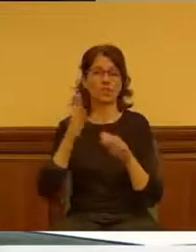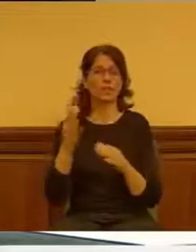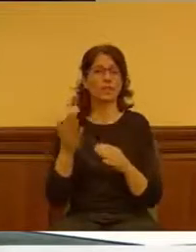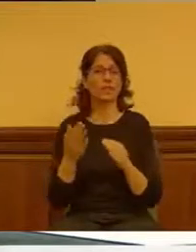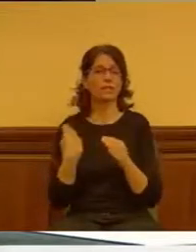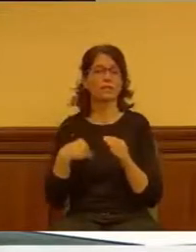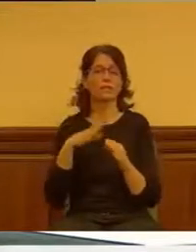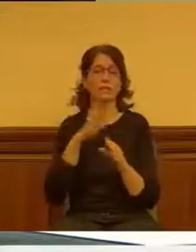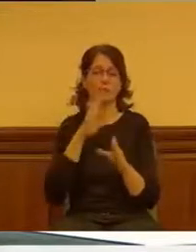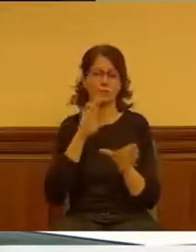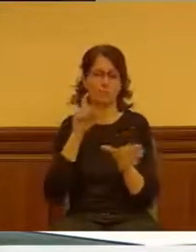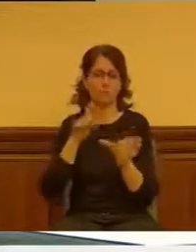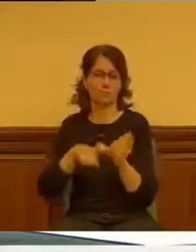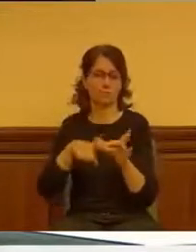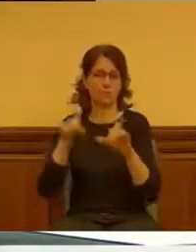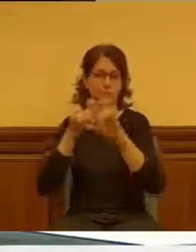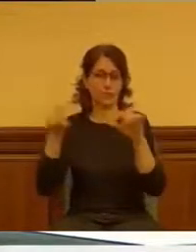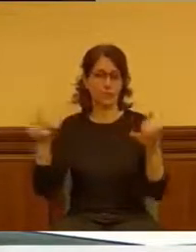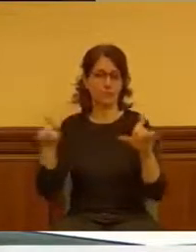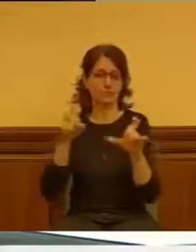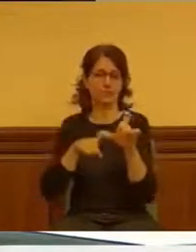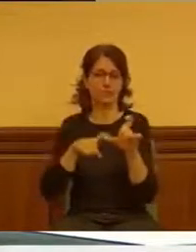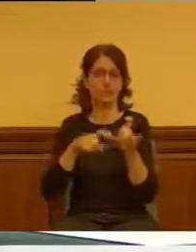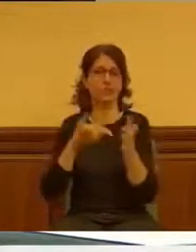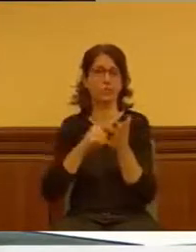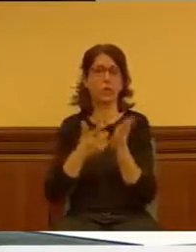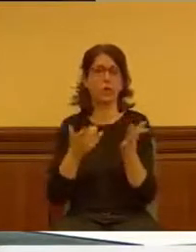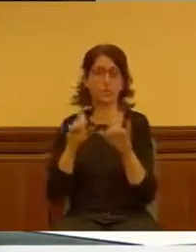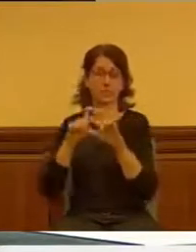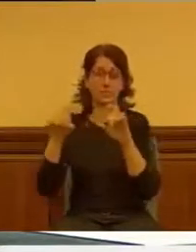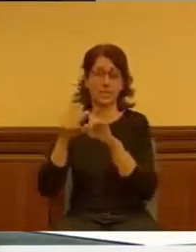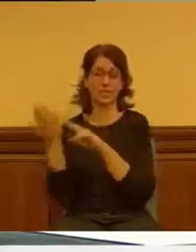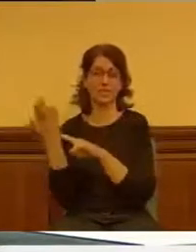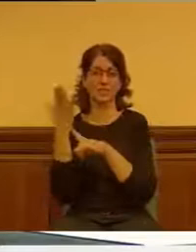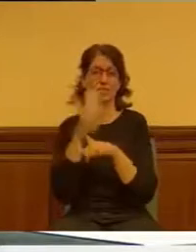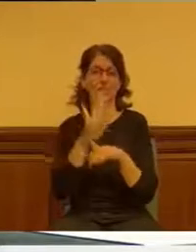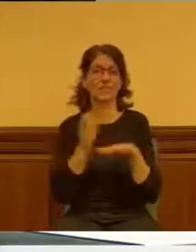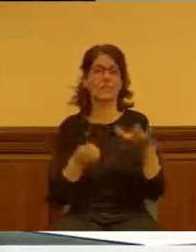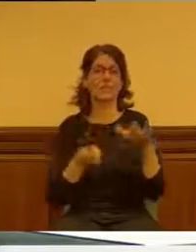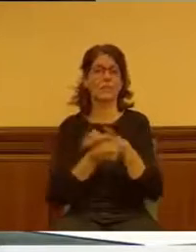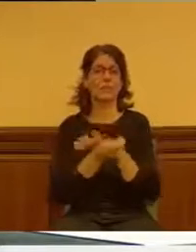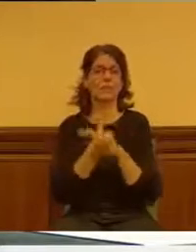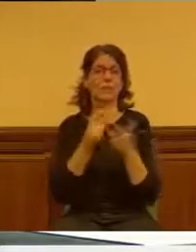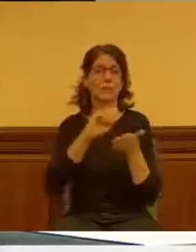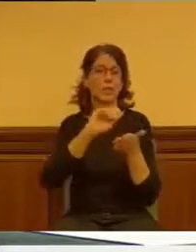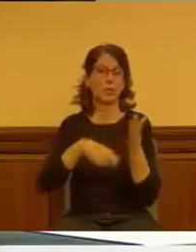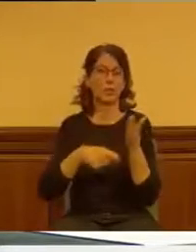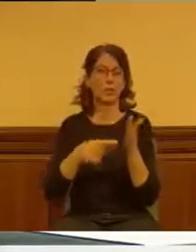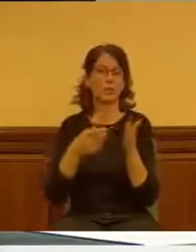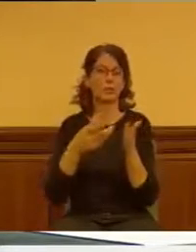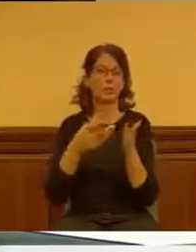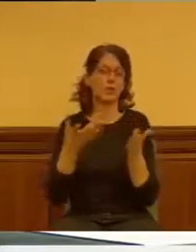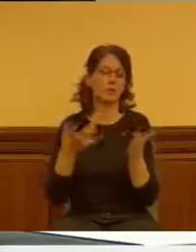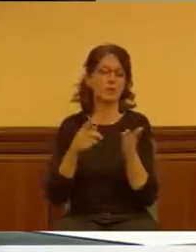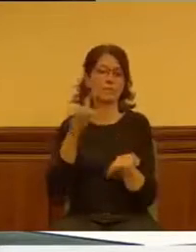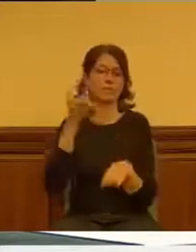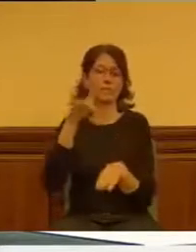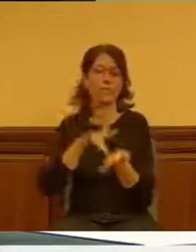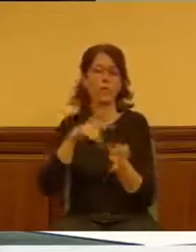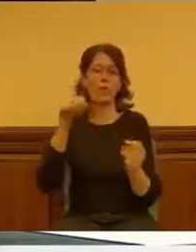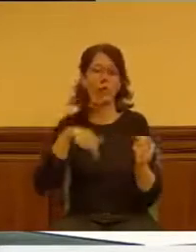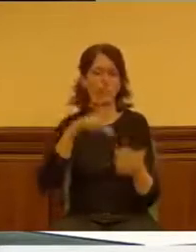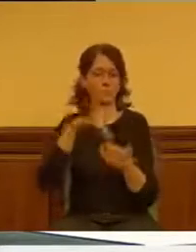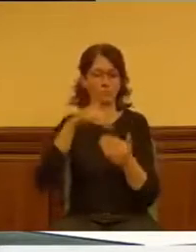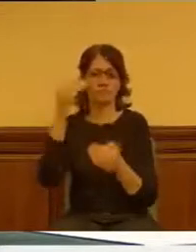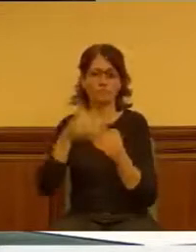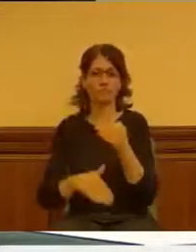pertenecen, presente licitación. Que, por cierto, termina hoy el periodo de licitación. Si presentan, pues ya